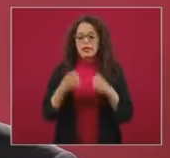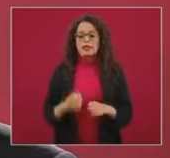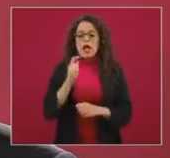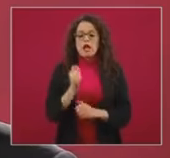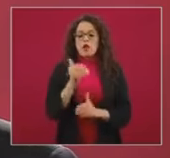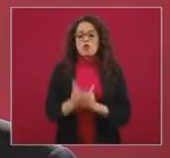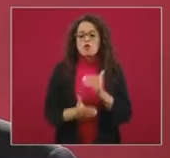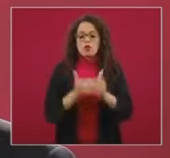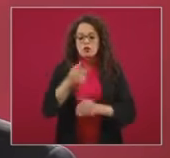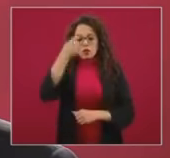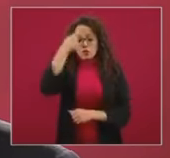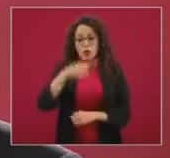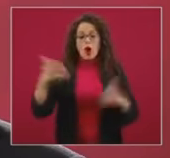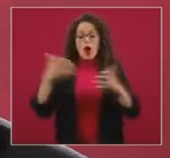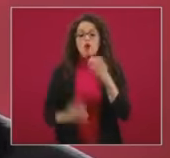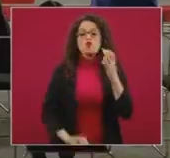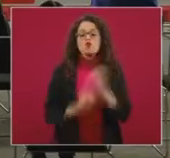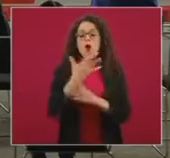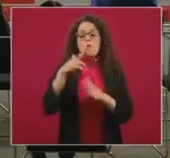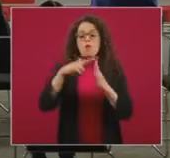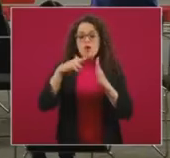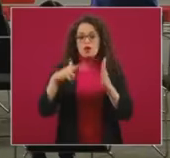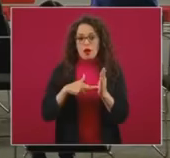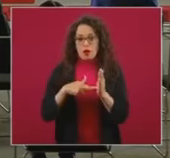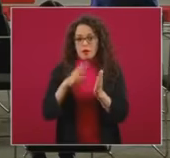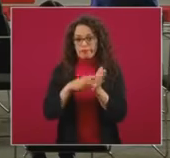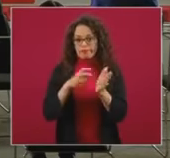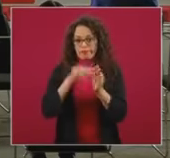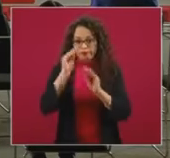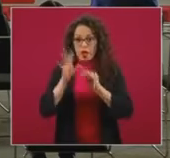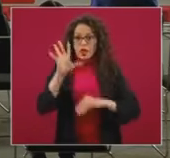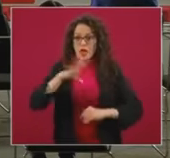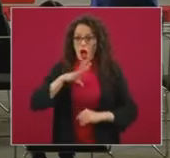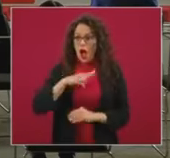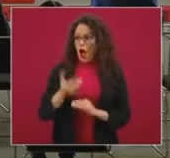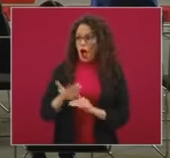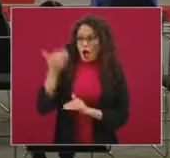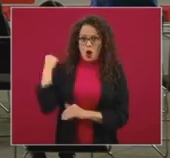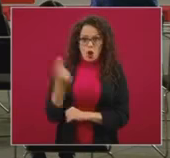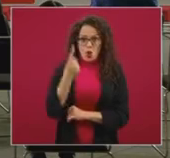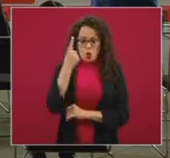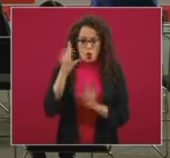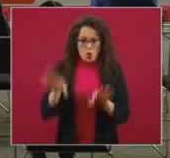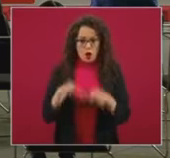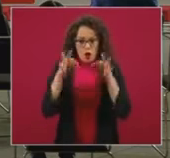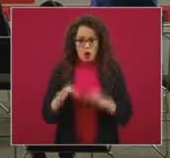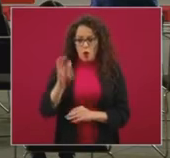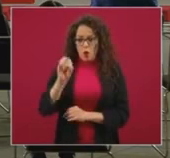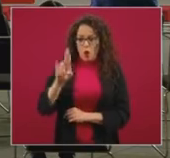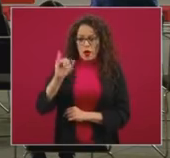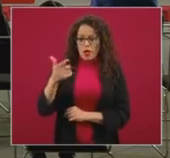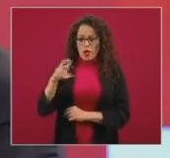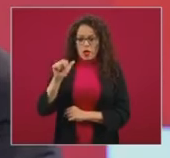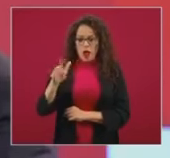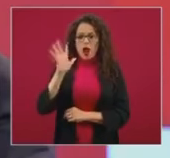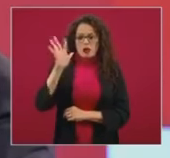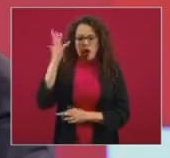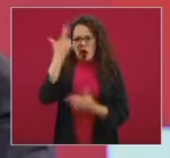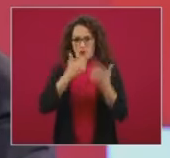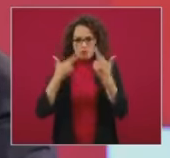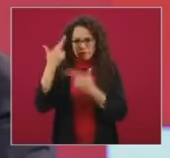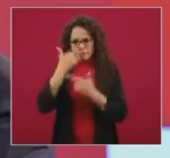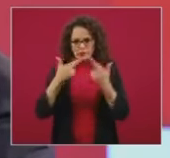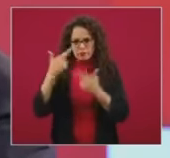nuevo reglamento. Ya teníamos una versión original que fue analizada por la Secretaría de la Función Pública y la